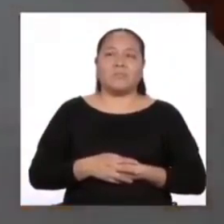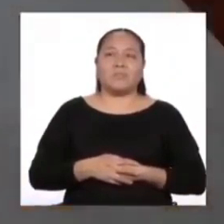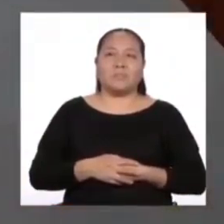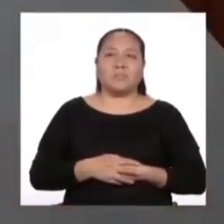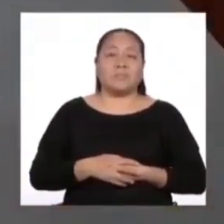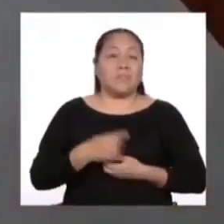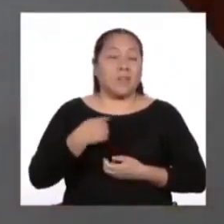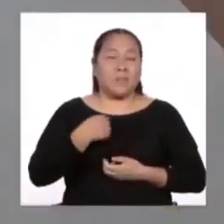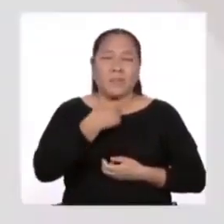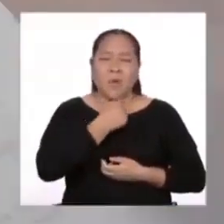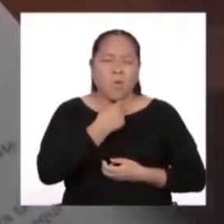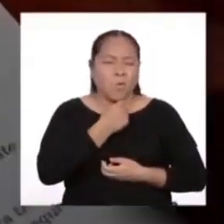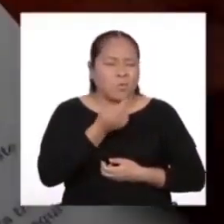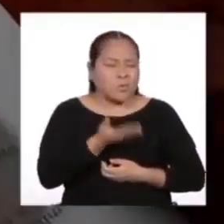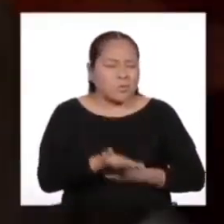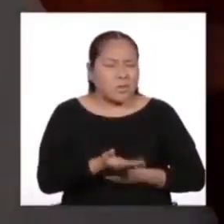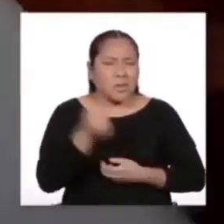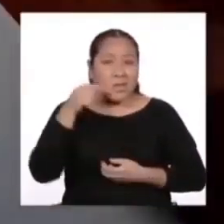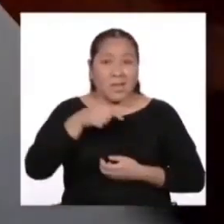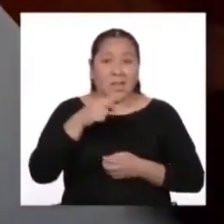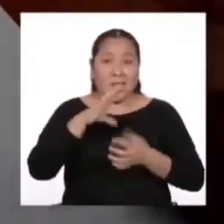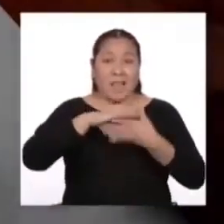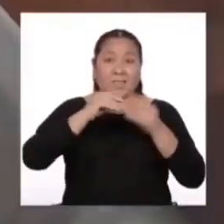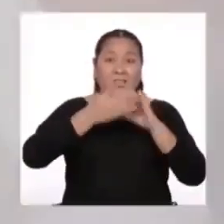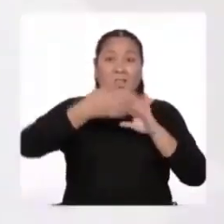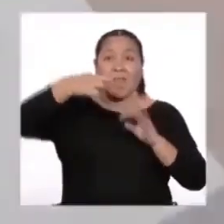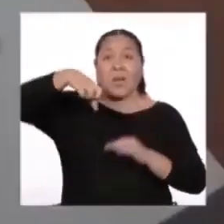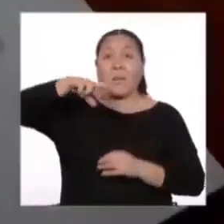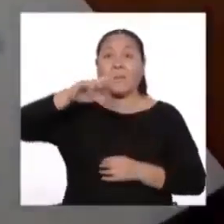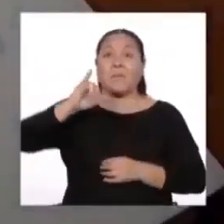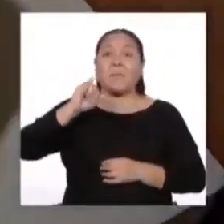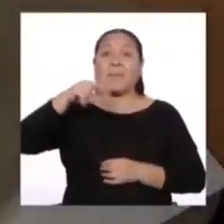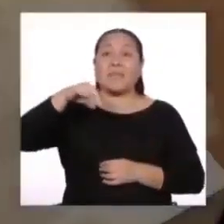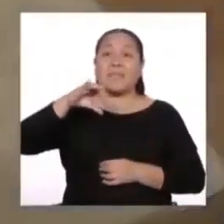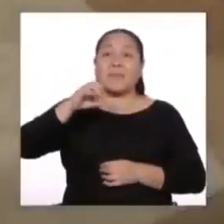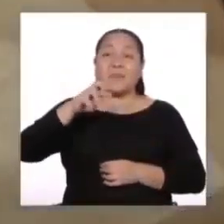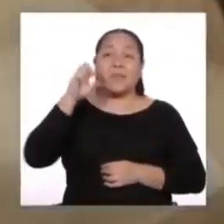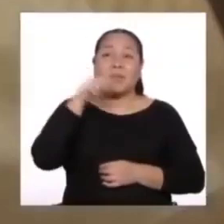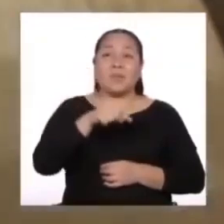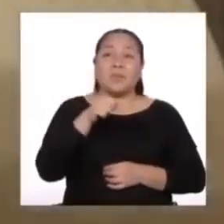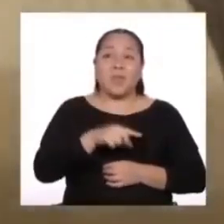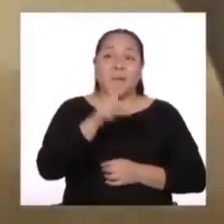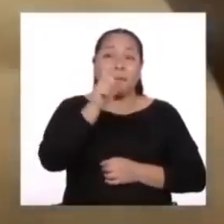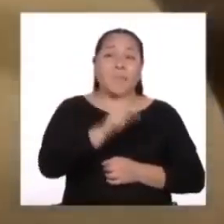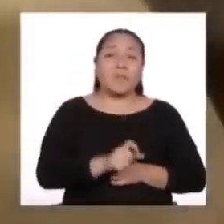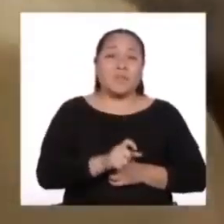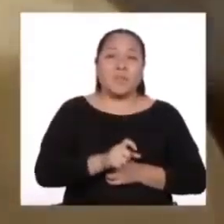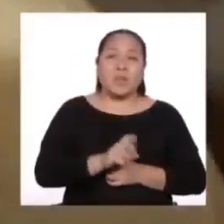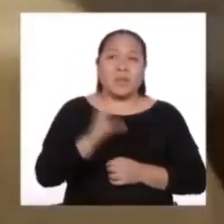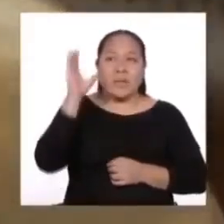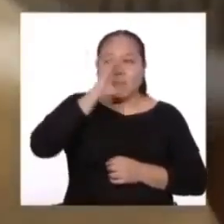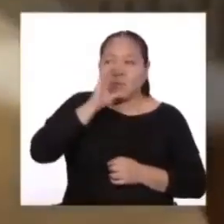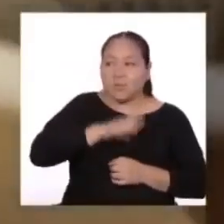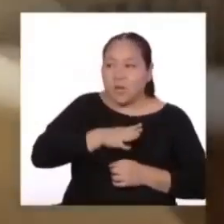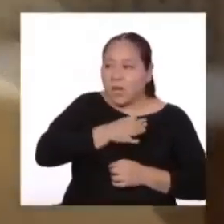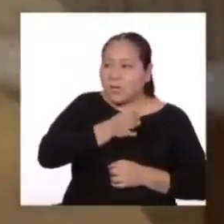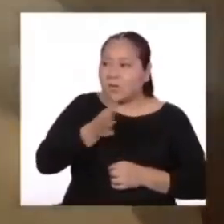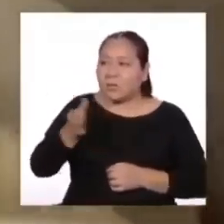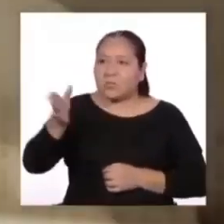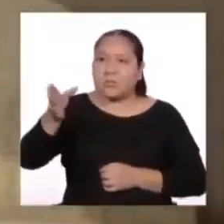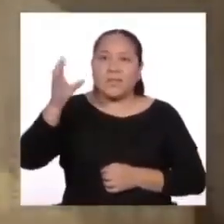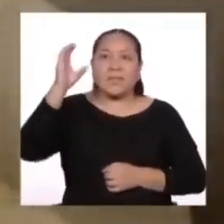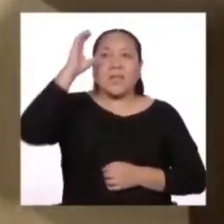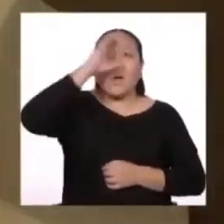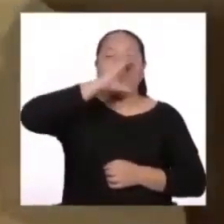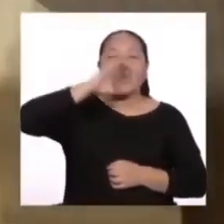A mí lo que más me conmueve El Principito es que es un personaje que está en una misión. Está en la